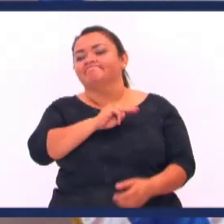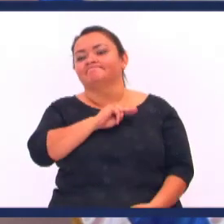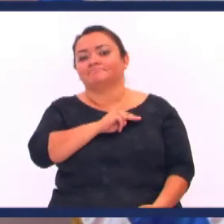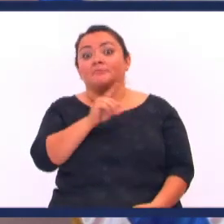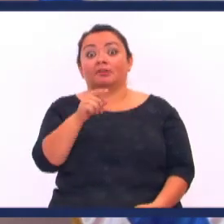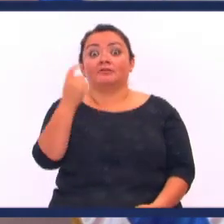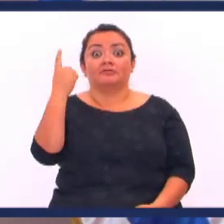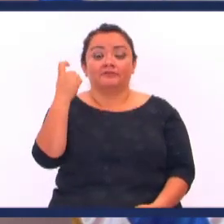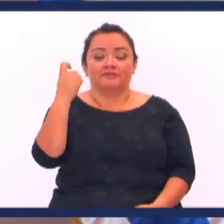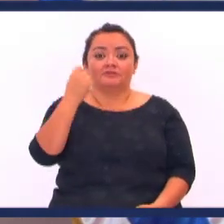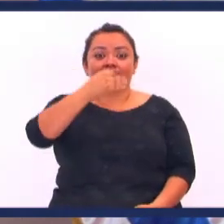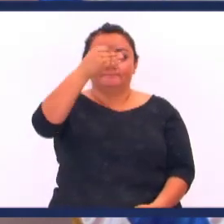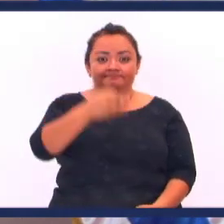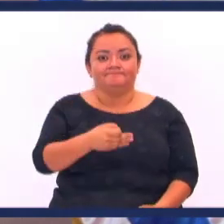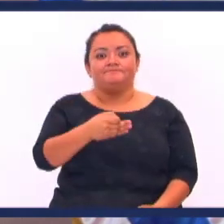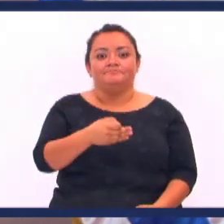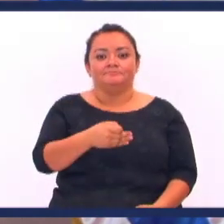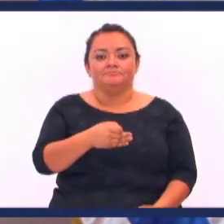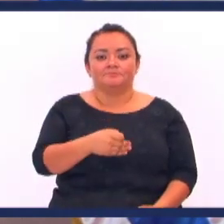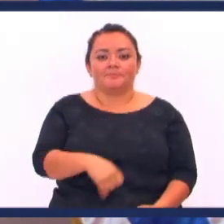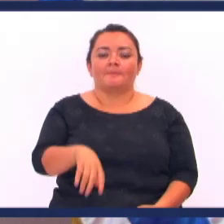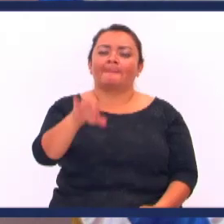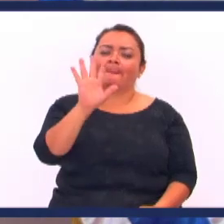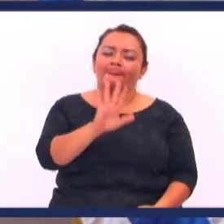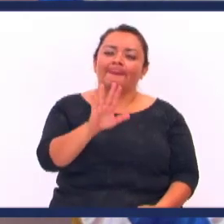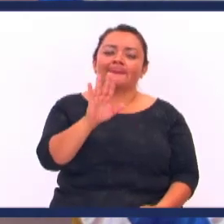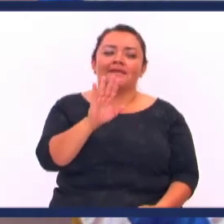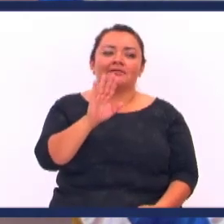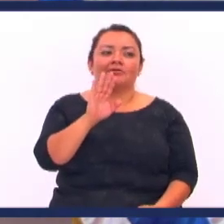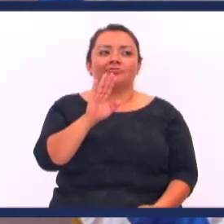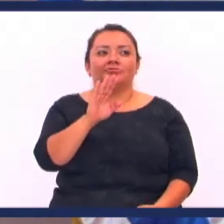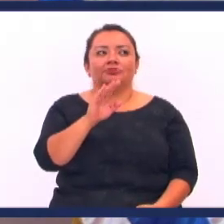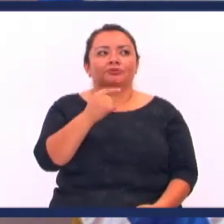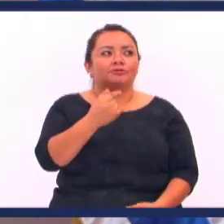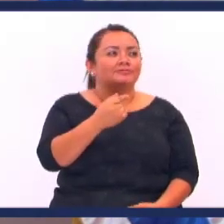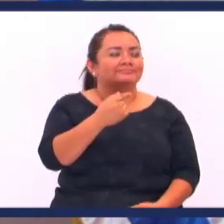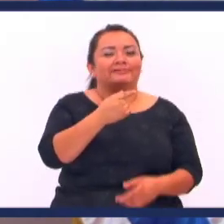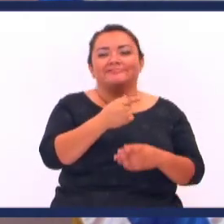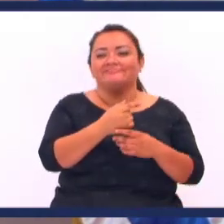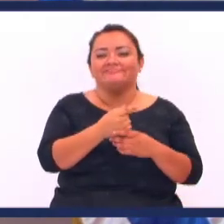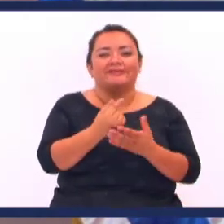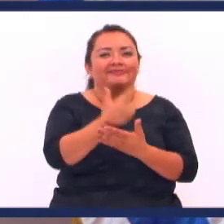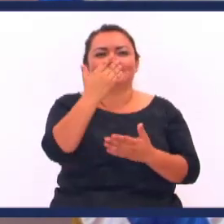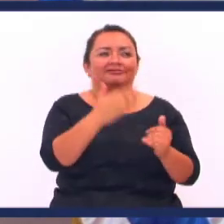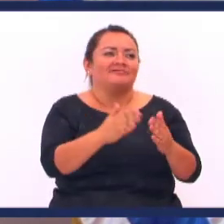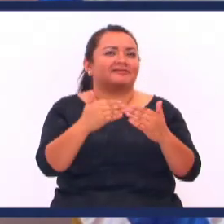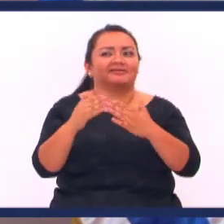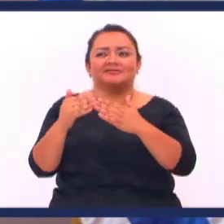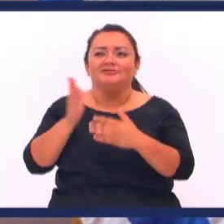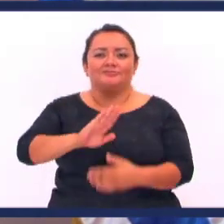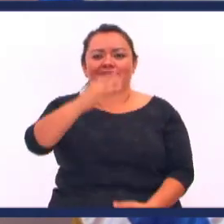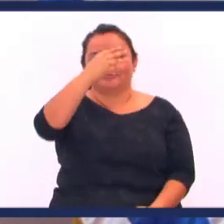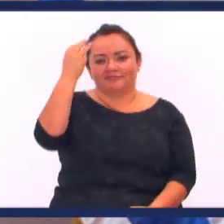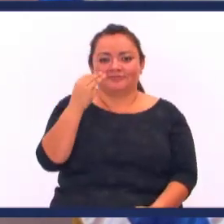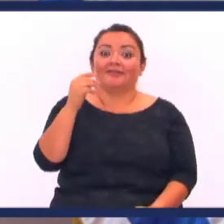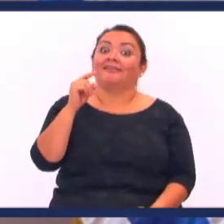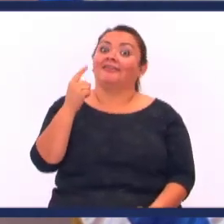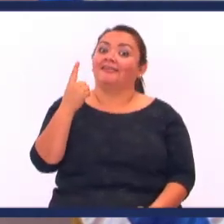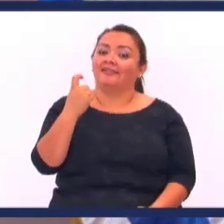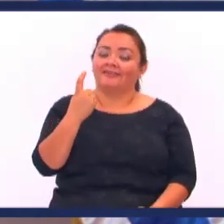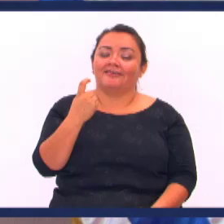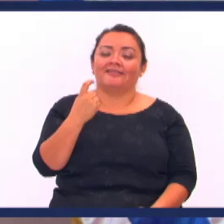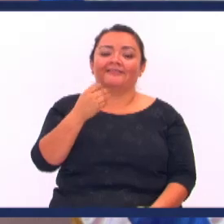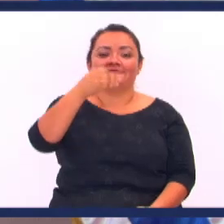Porque no tienen carácter Porque usted ha llevado Cinco materias De cada materia De cada carrera En la universidad Y nunca se graduó Porque no tiene